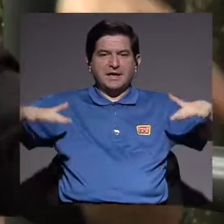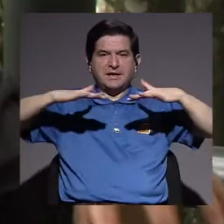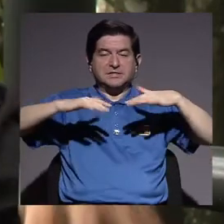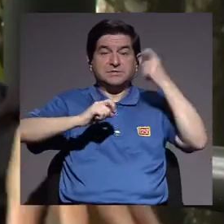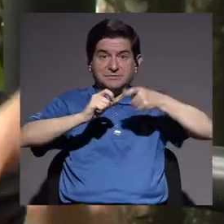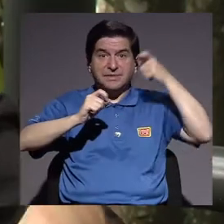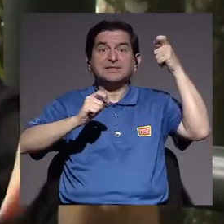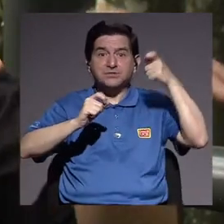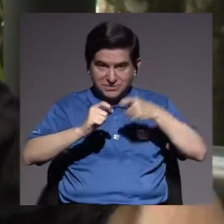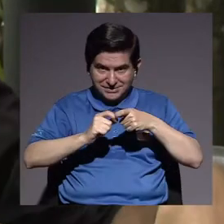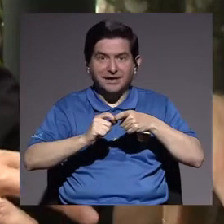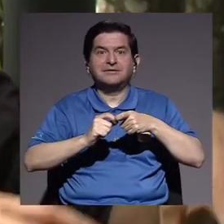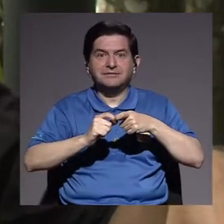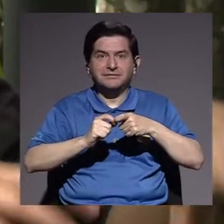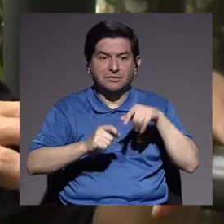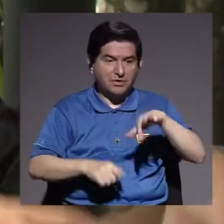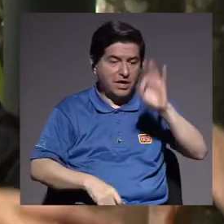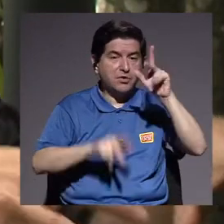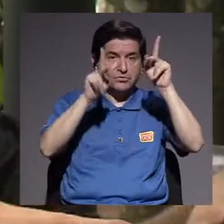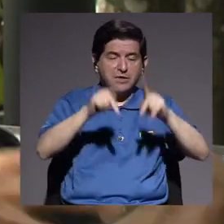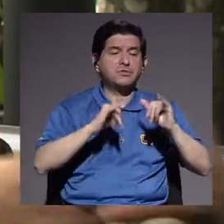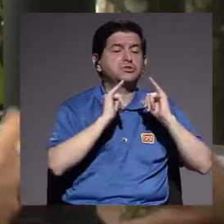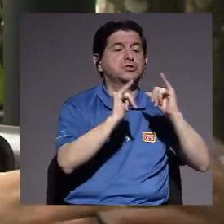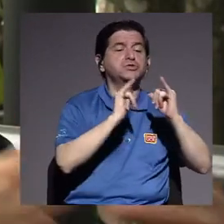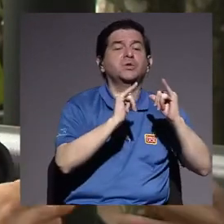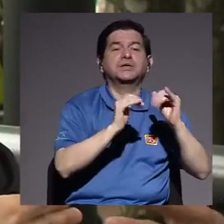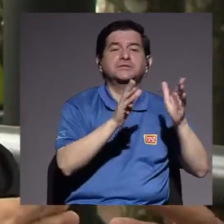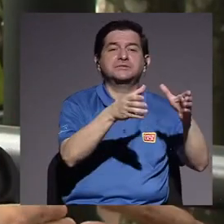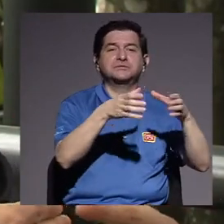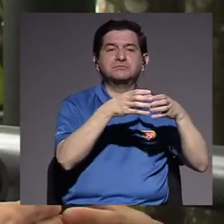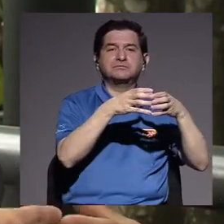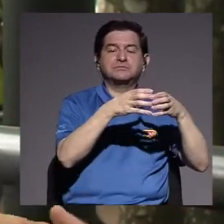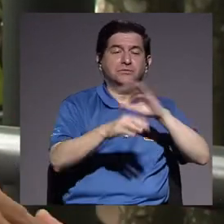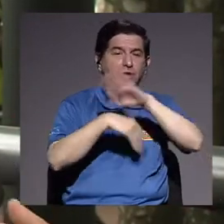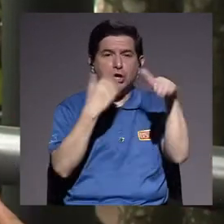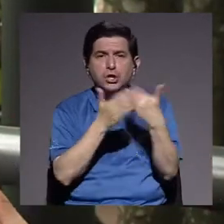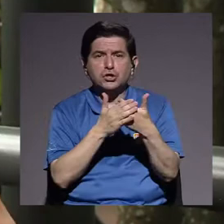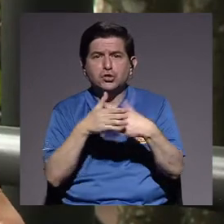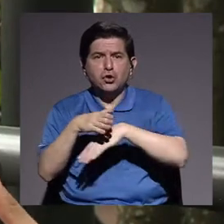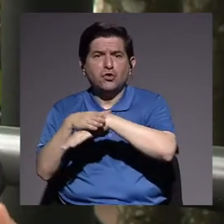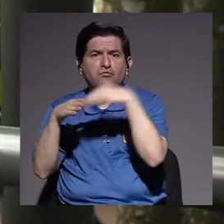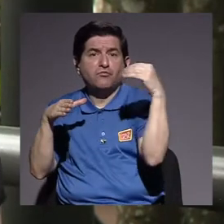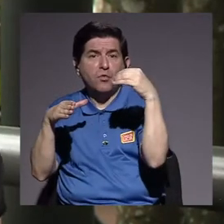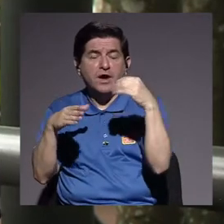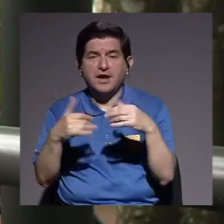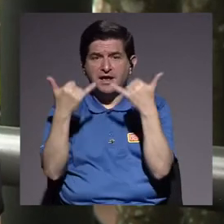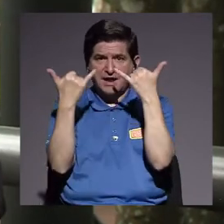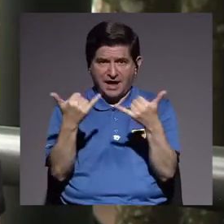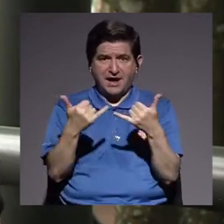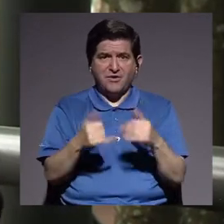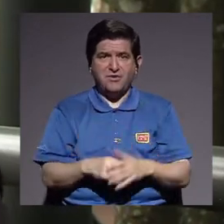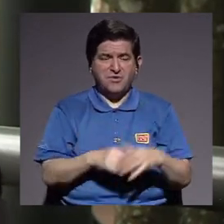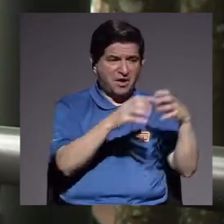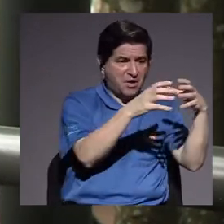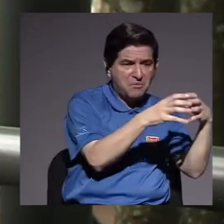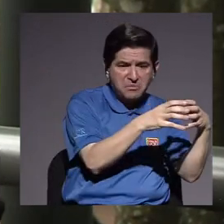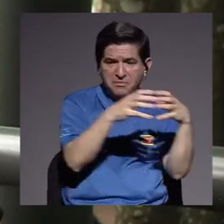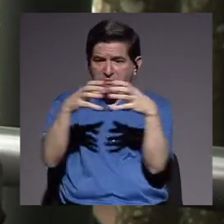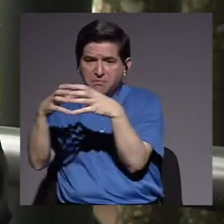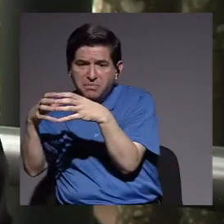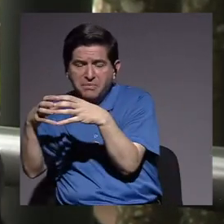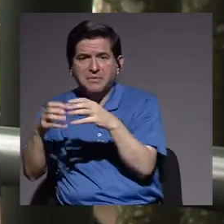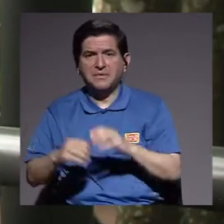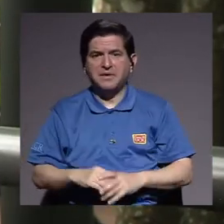espaciales, literalmente en espacios, donde encontramos personas que son iguales a nosotros. Y todo lo que está externo a su burbuja, ahora sí una burbuja social,